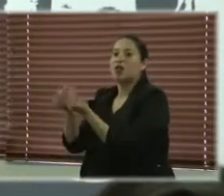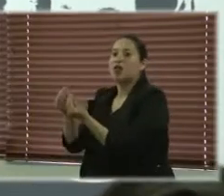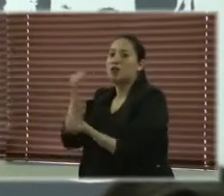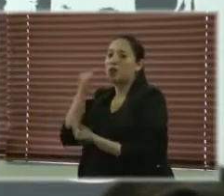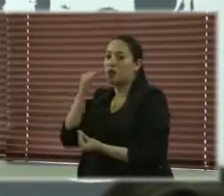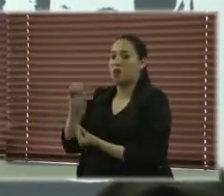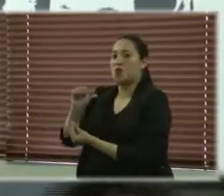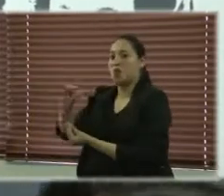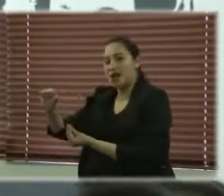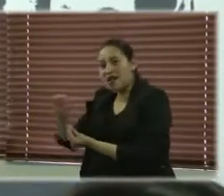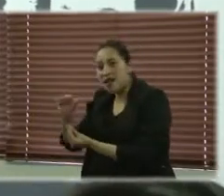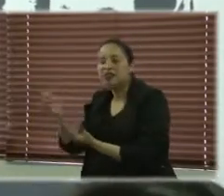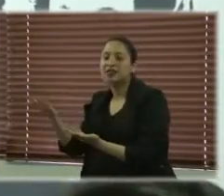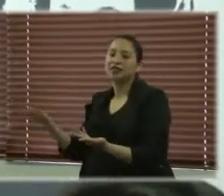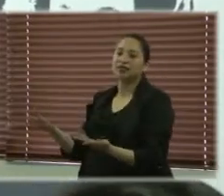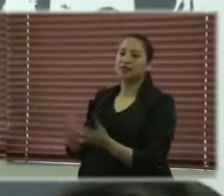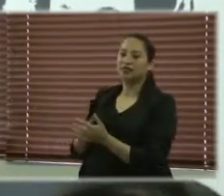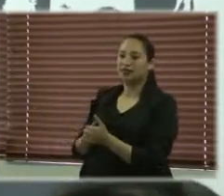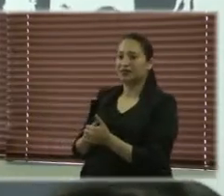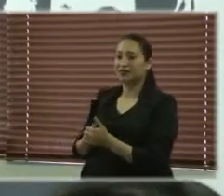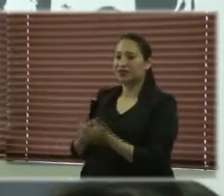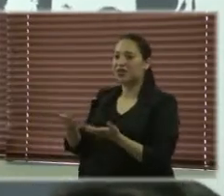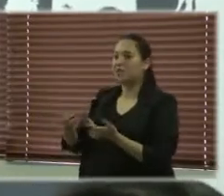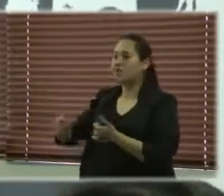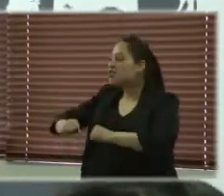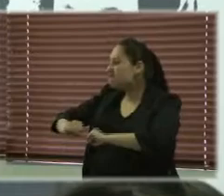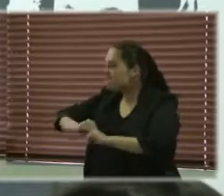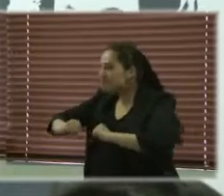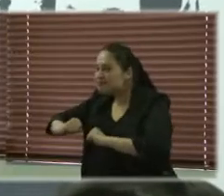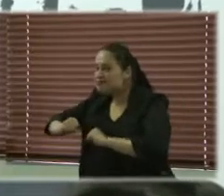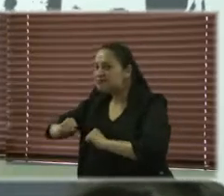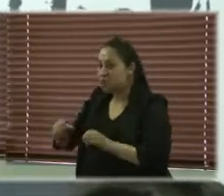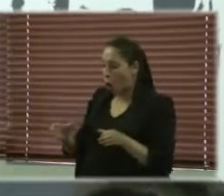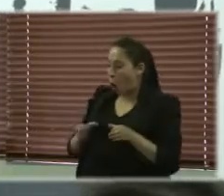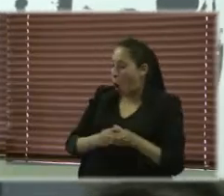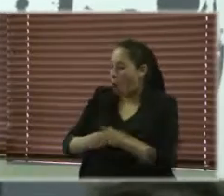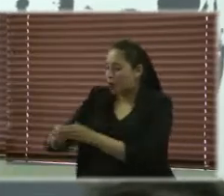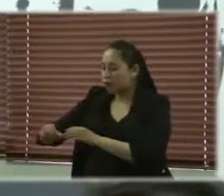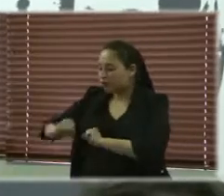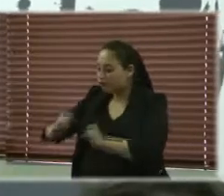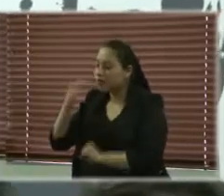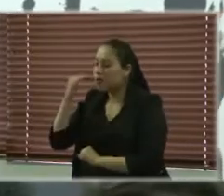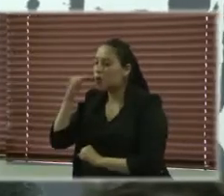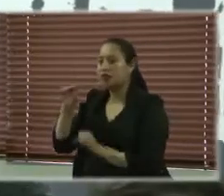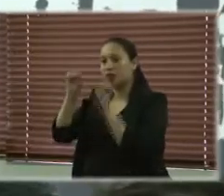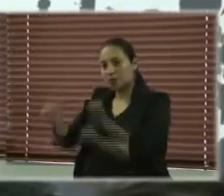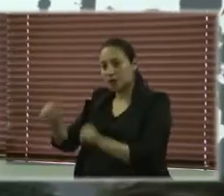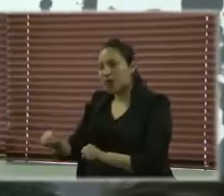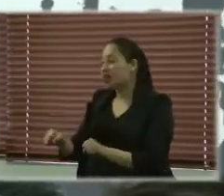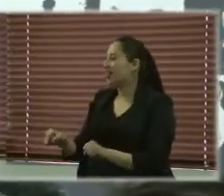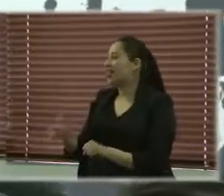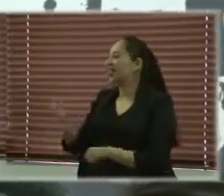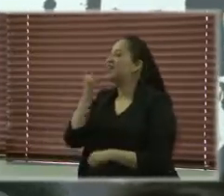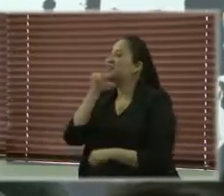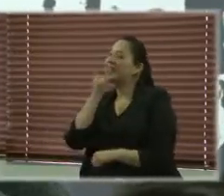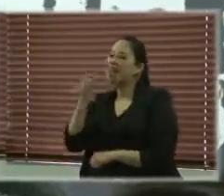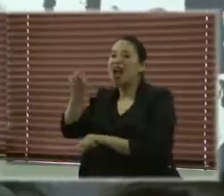los movimientos de mujeres que no tienen discapacidad.